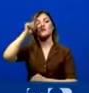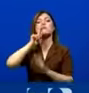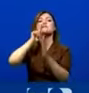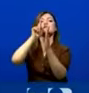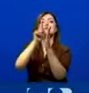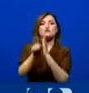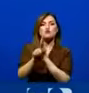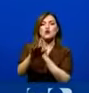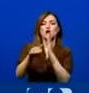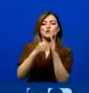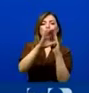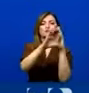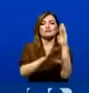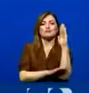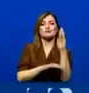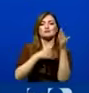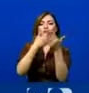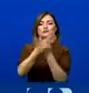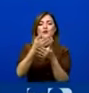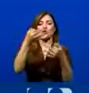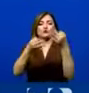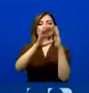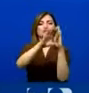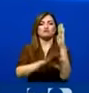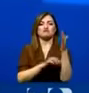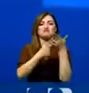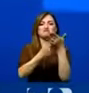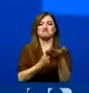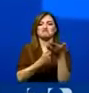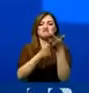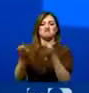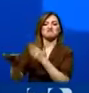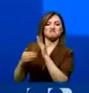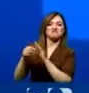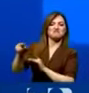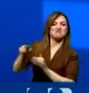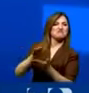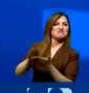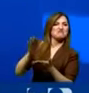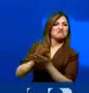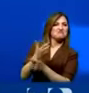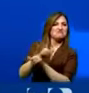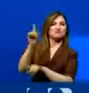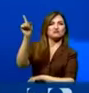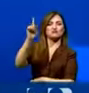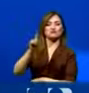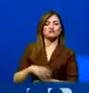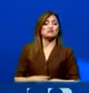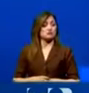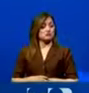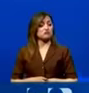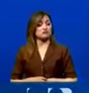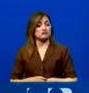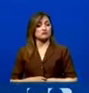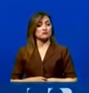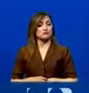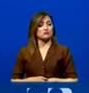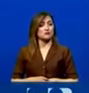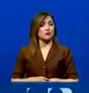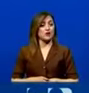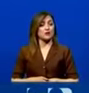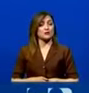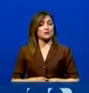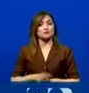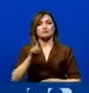para que sea analizado en la Corte Constitucional la forma en la que esta amnistía fue otorgada. No